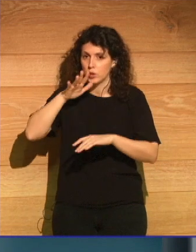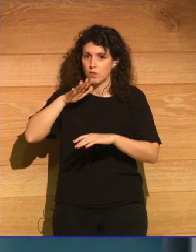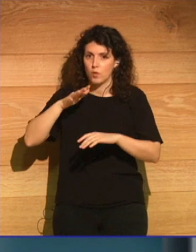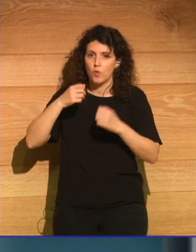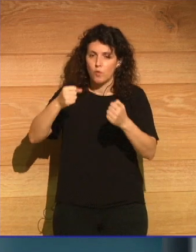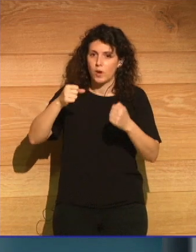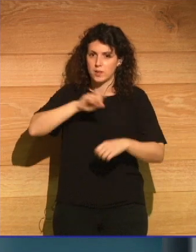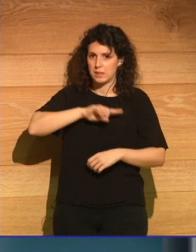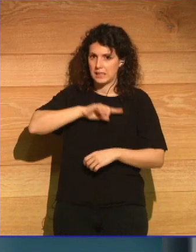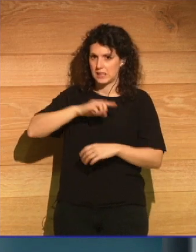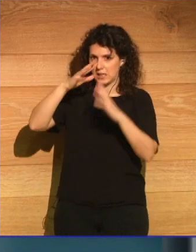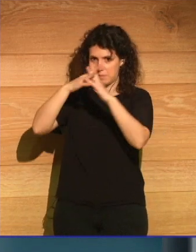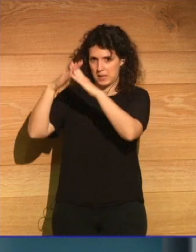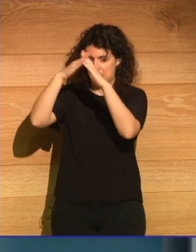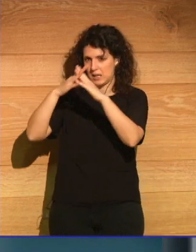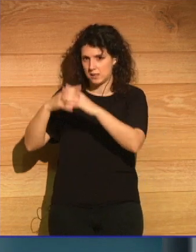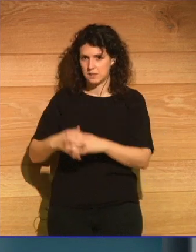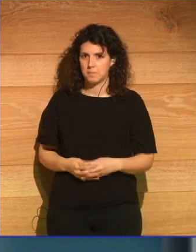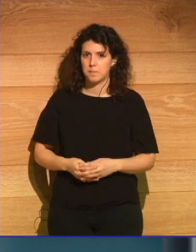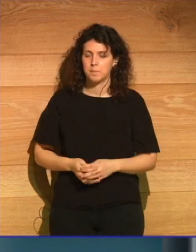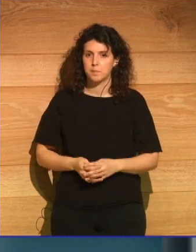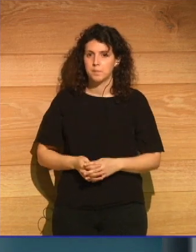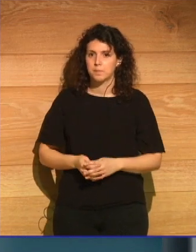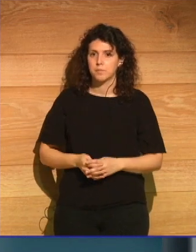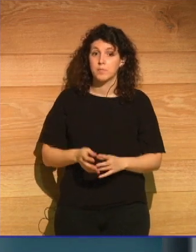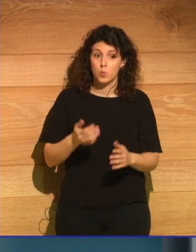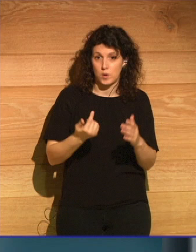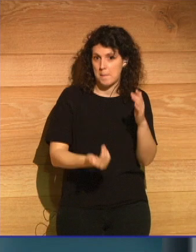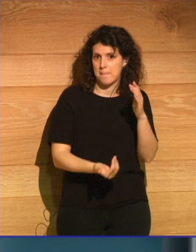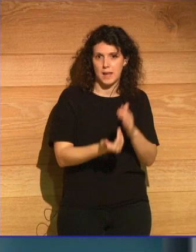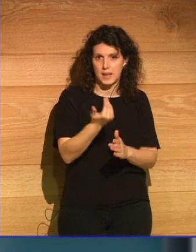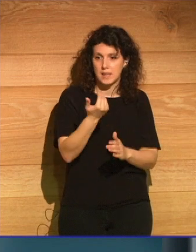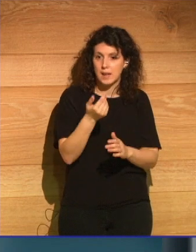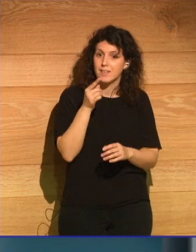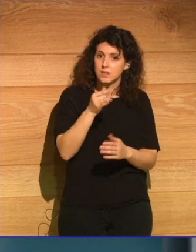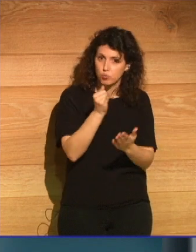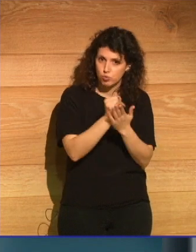americanas esa mañana la mañana de esos test